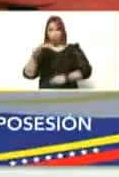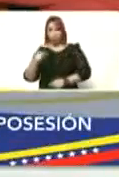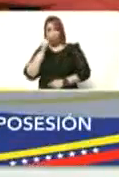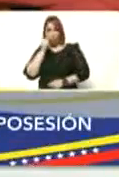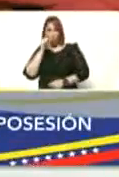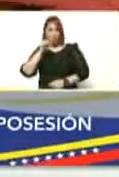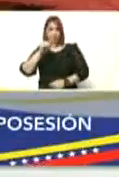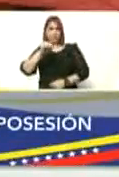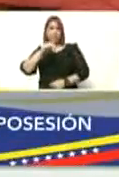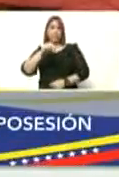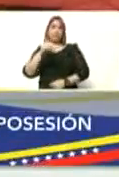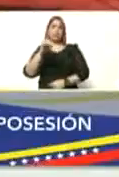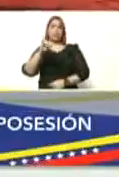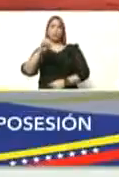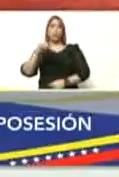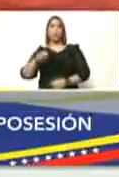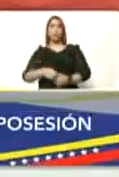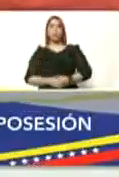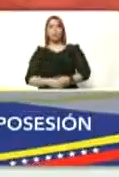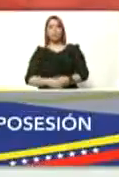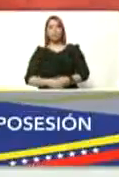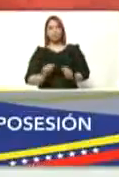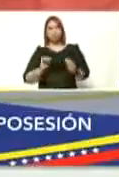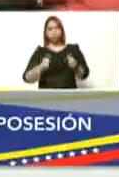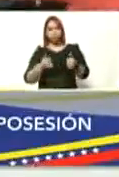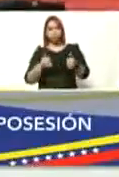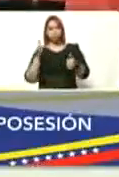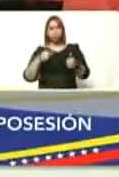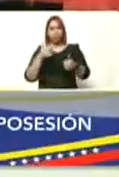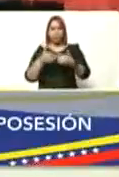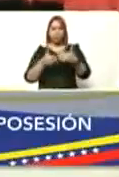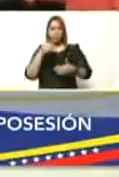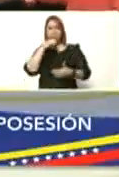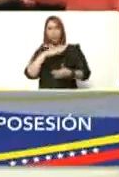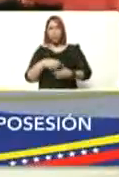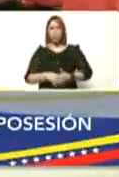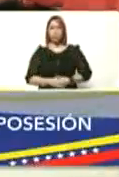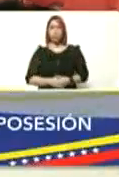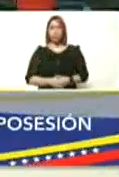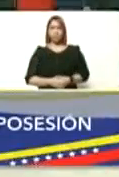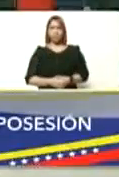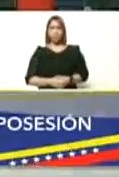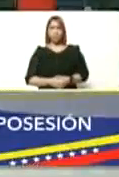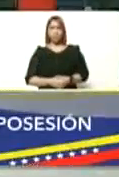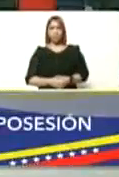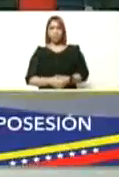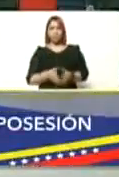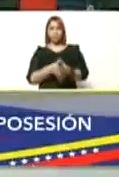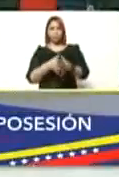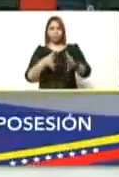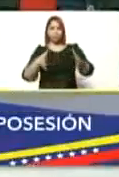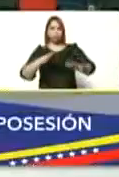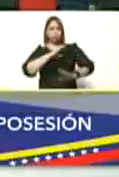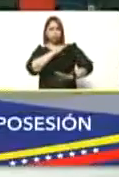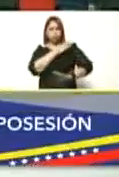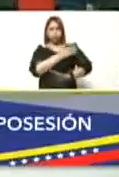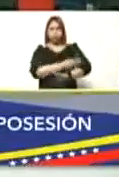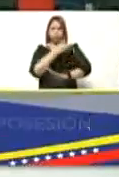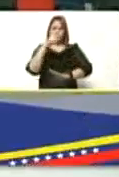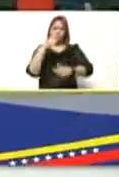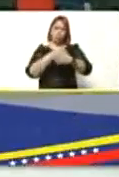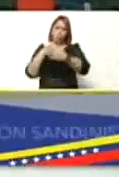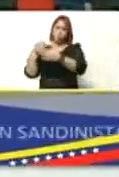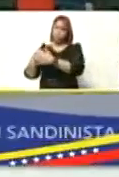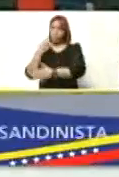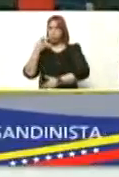César Sandino y comenzaron el proceso histórico de acumulación de fuerzas de luchas